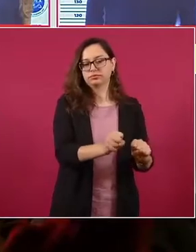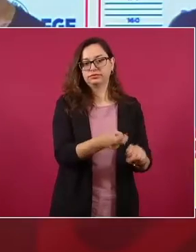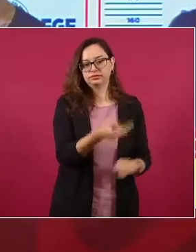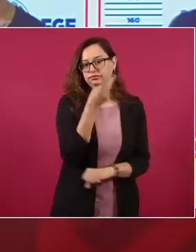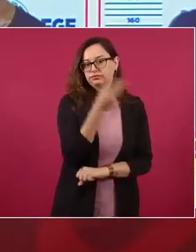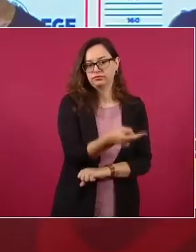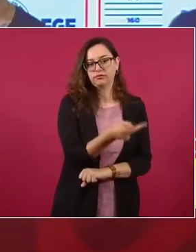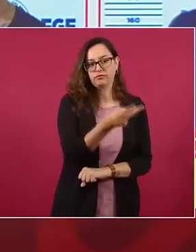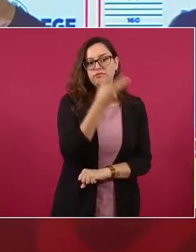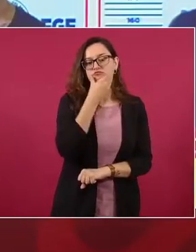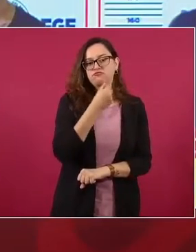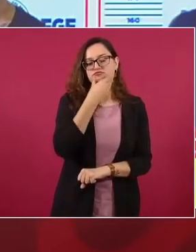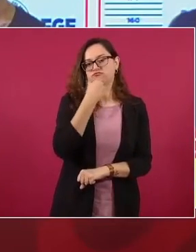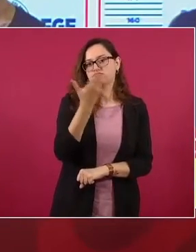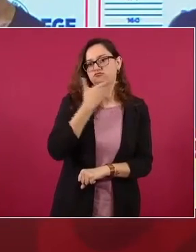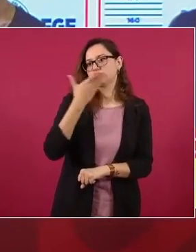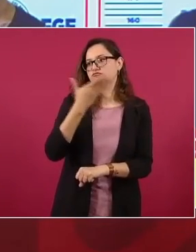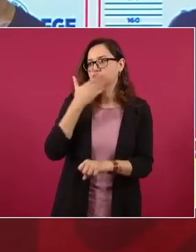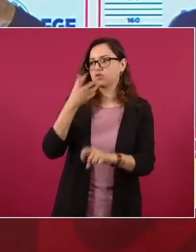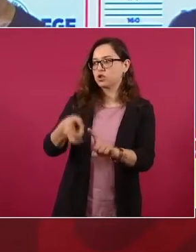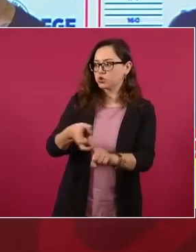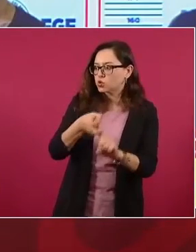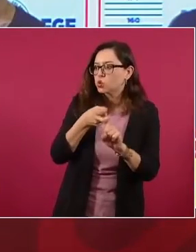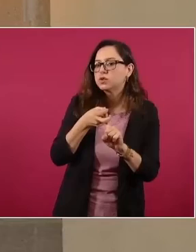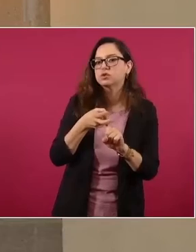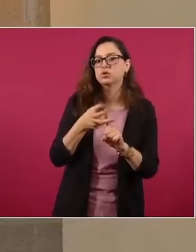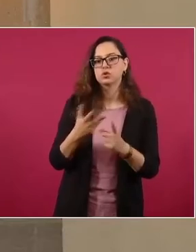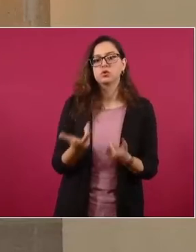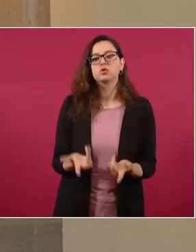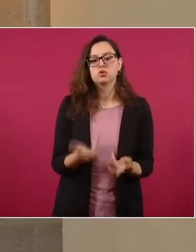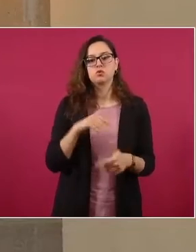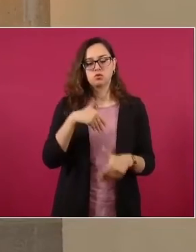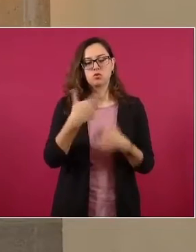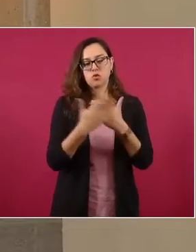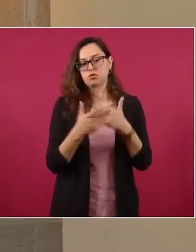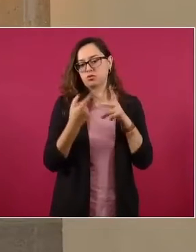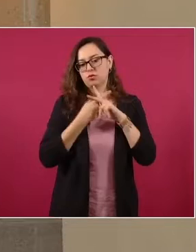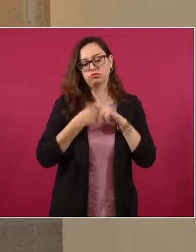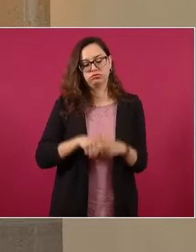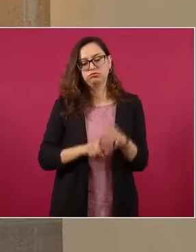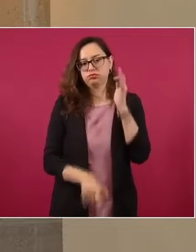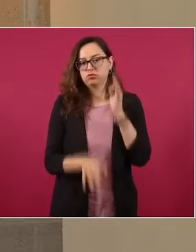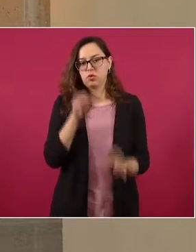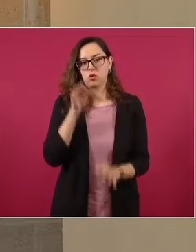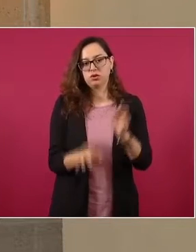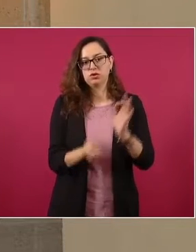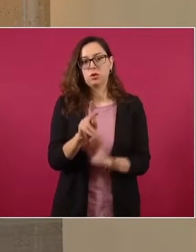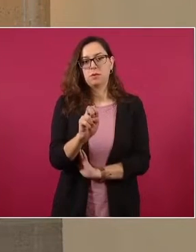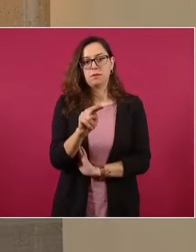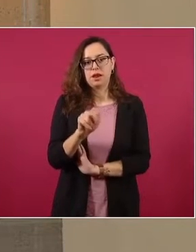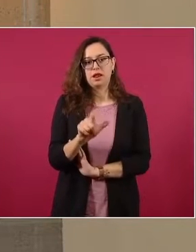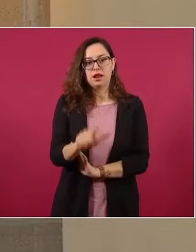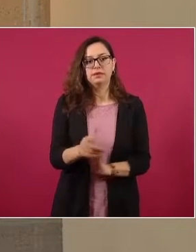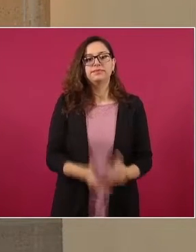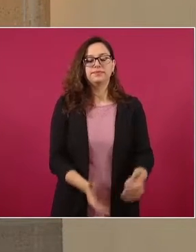presuntos secuestradores y está pendiente de acreditar su vinculación a proceso penal. Siguiente.